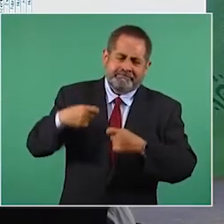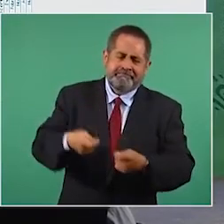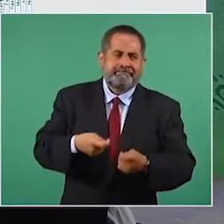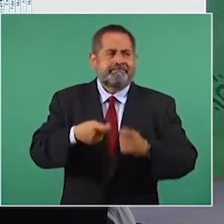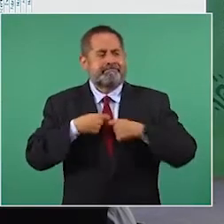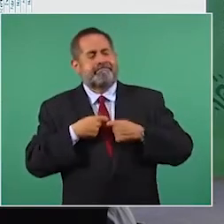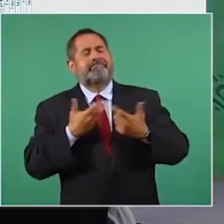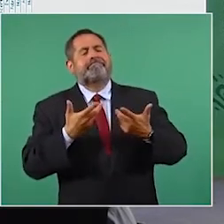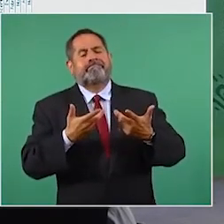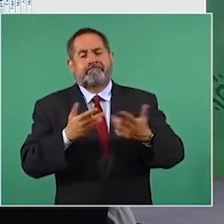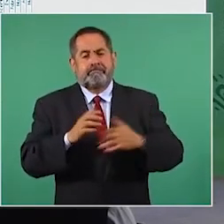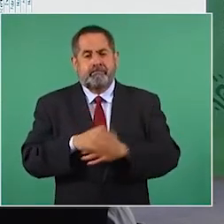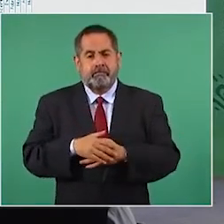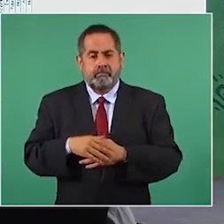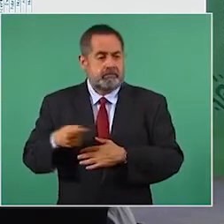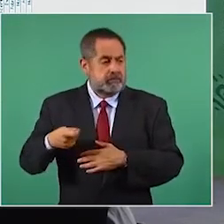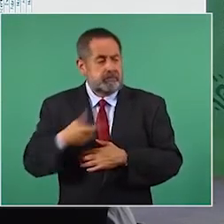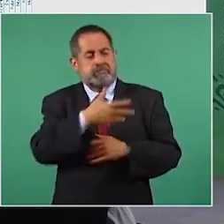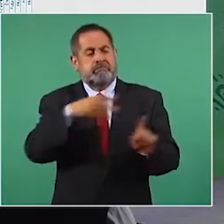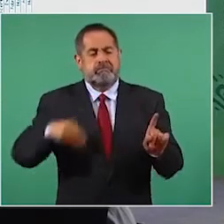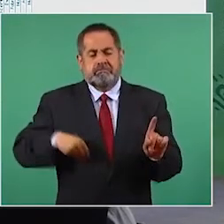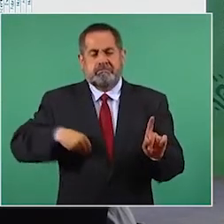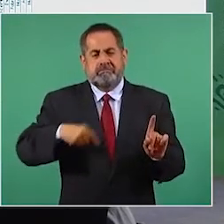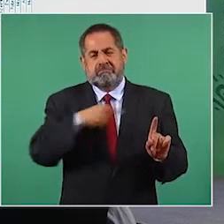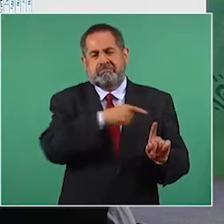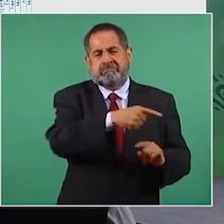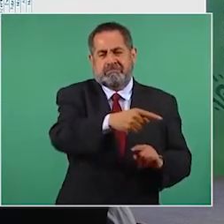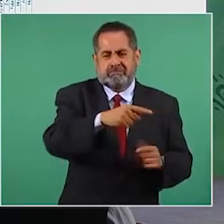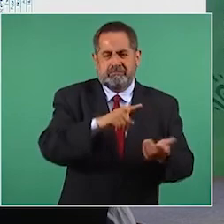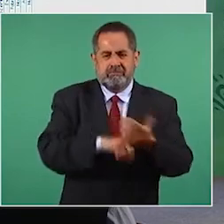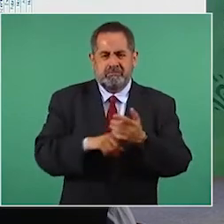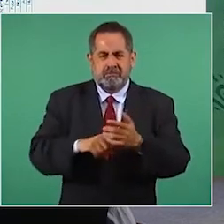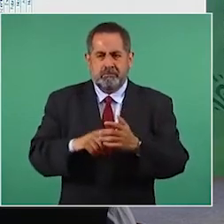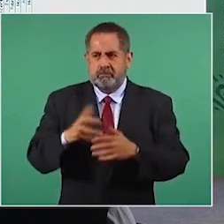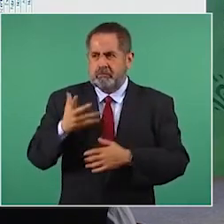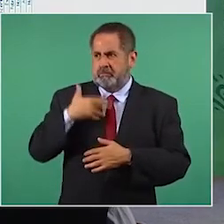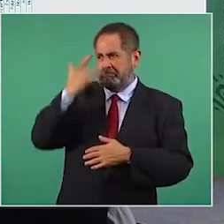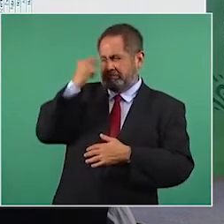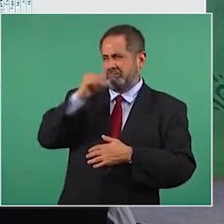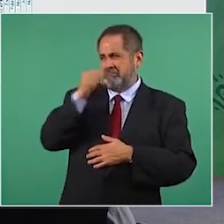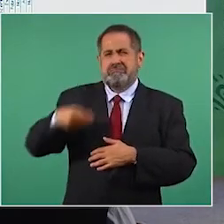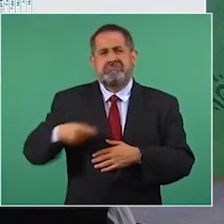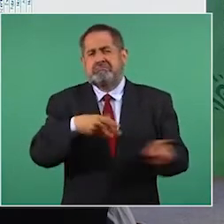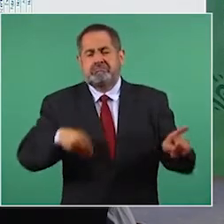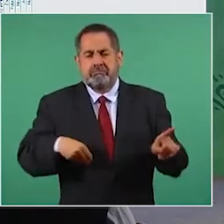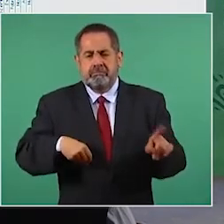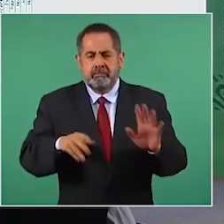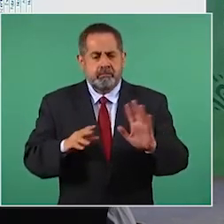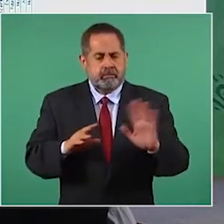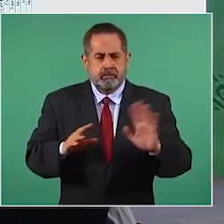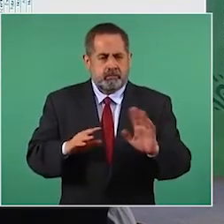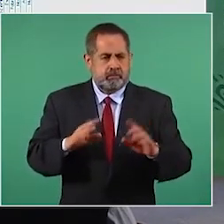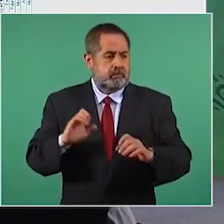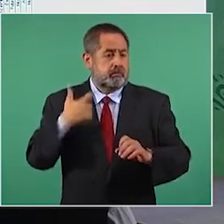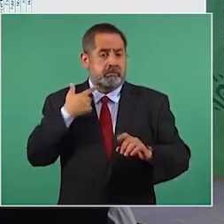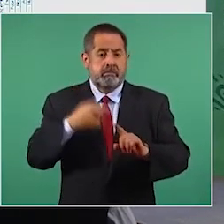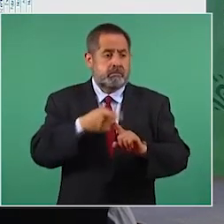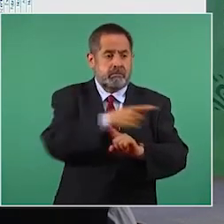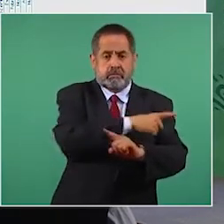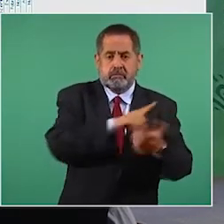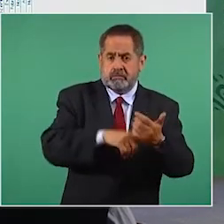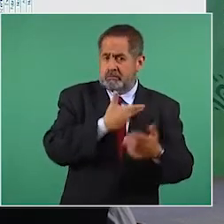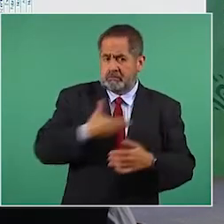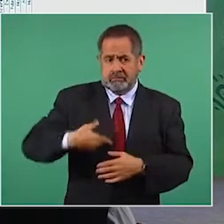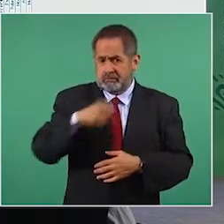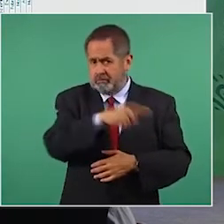No es que le esté yo echando la culpa sin razón a los anteriores presidentes,